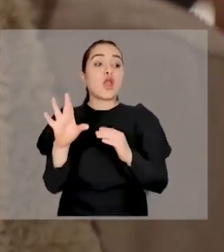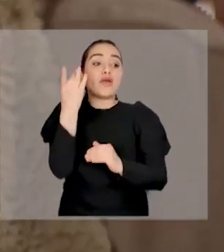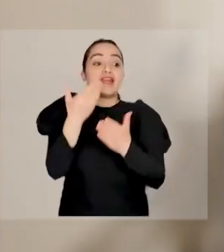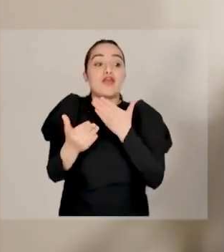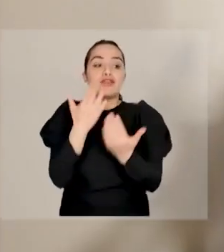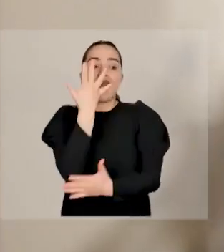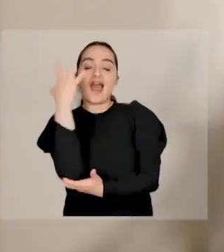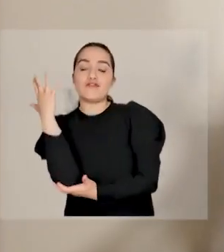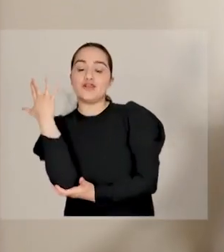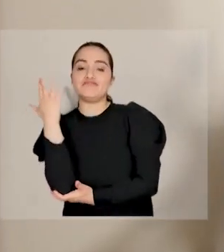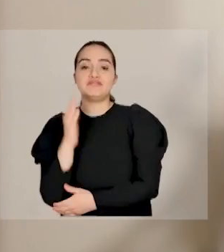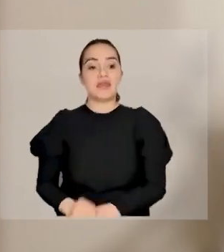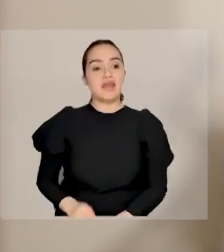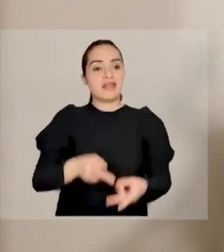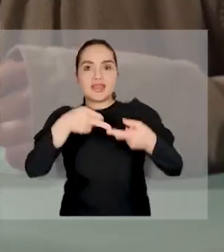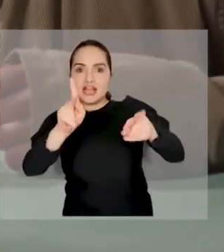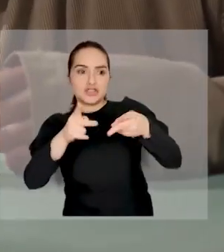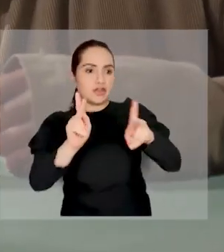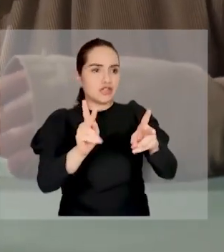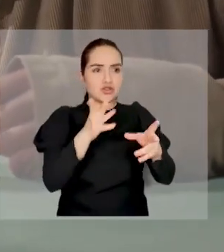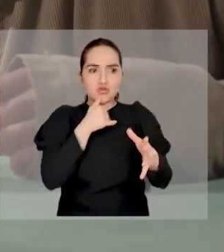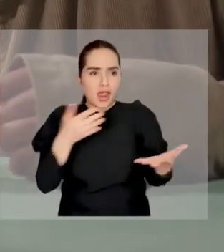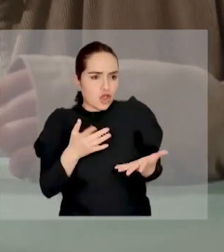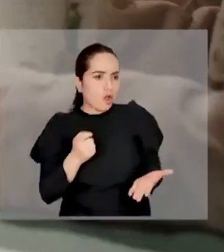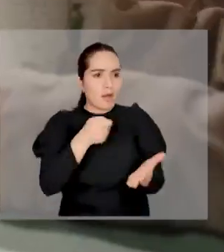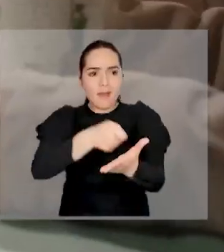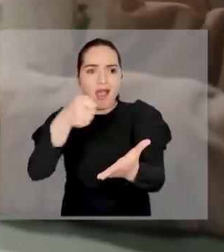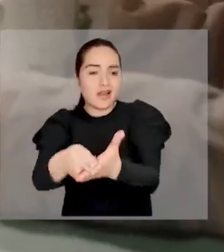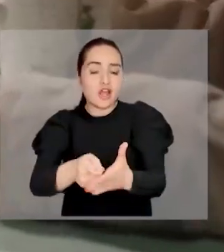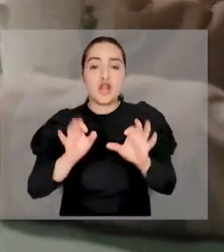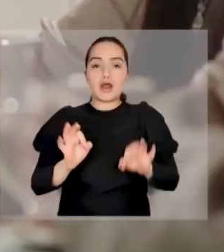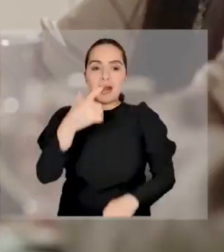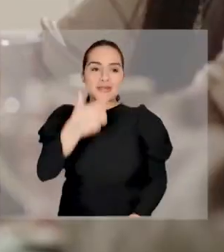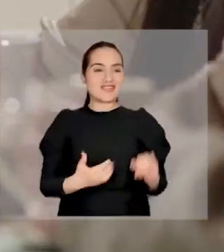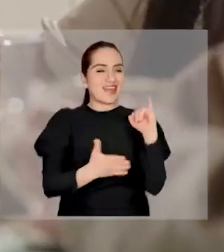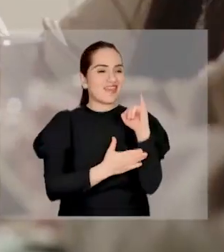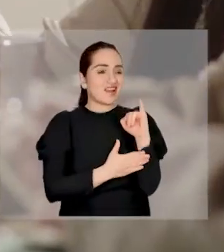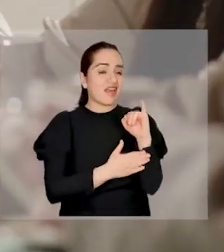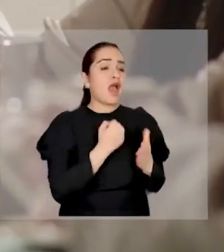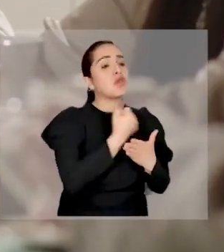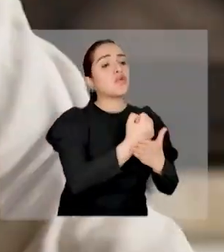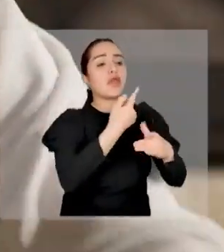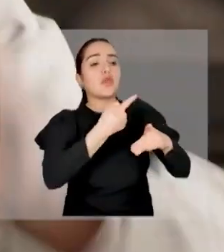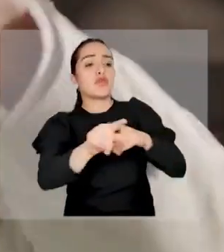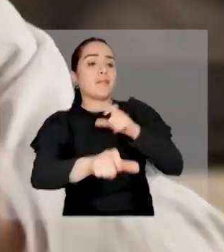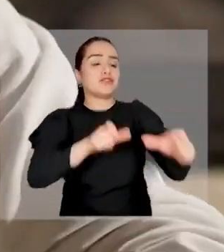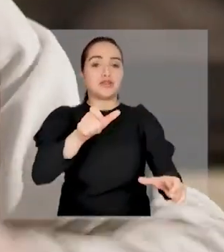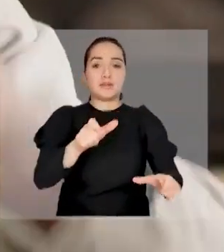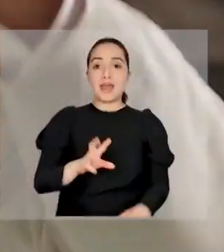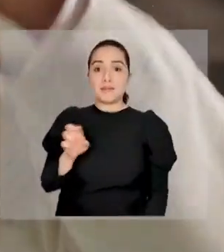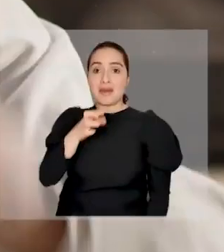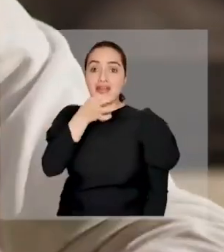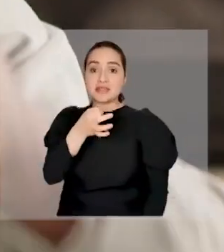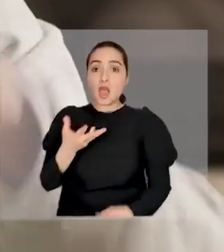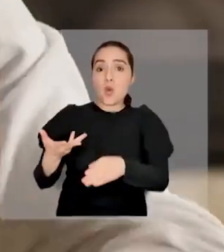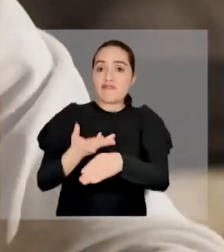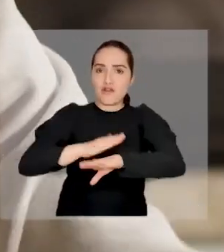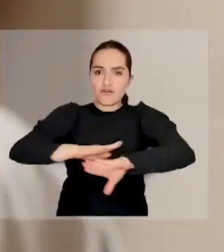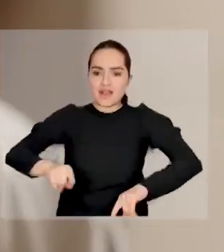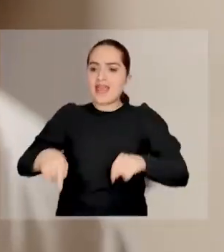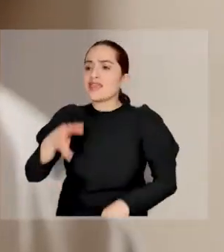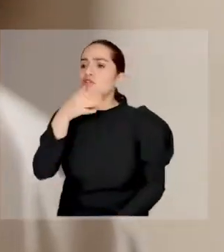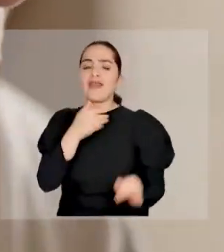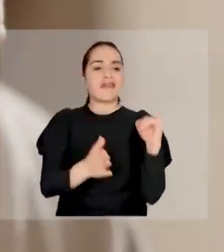¿para qué quieres más derechos si no hay cómo financiarlo? Típica sordita. Solidaria con el bolsillo ajeno. Párenme el hueveo. En esta familia no hay derecha ni